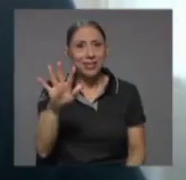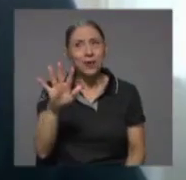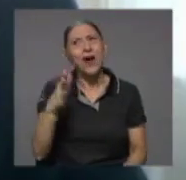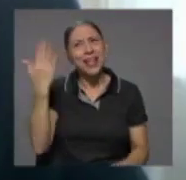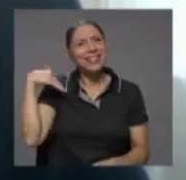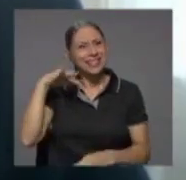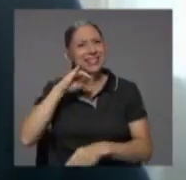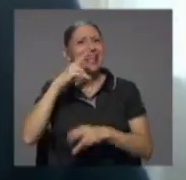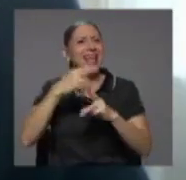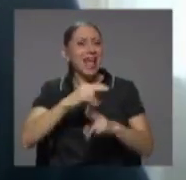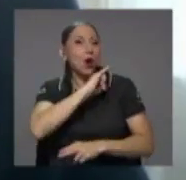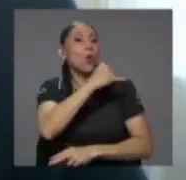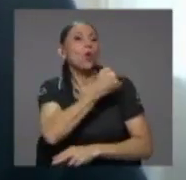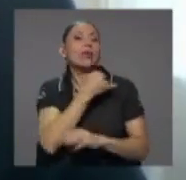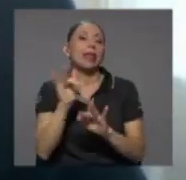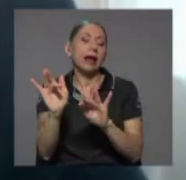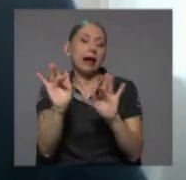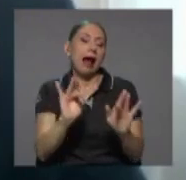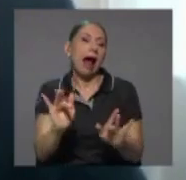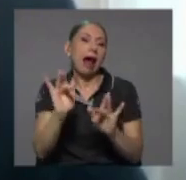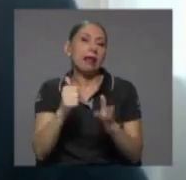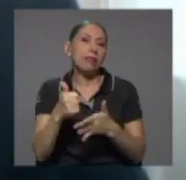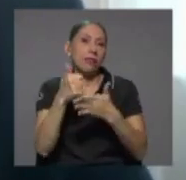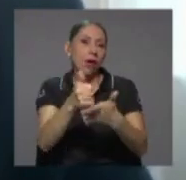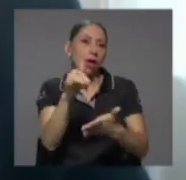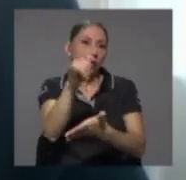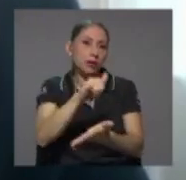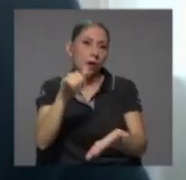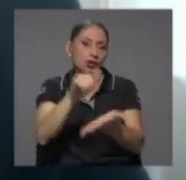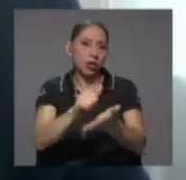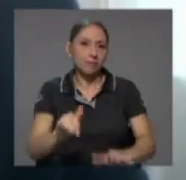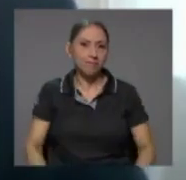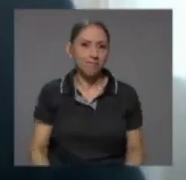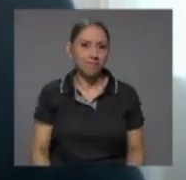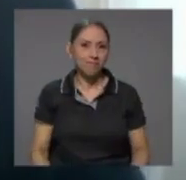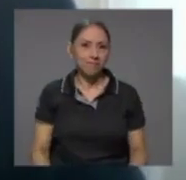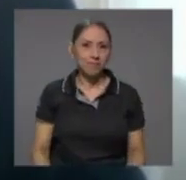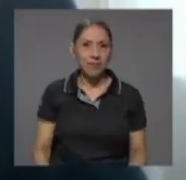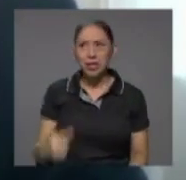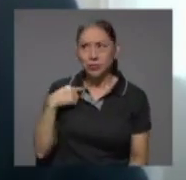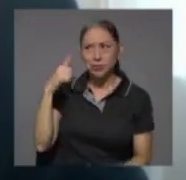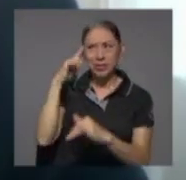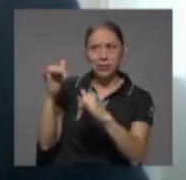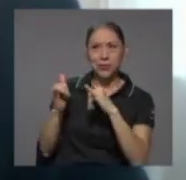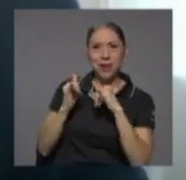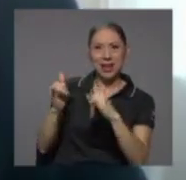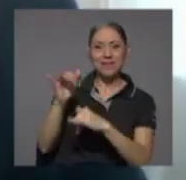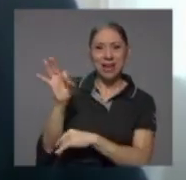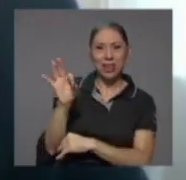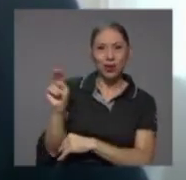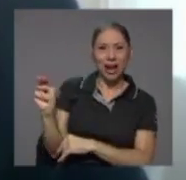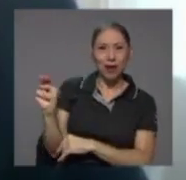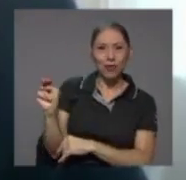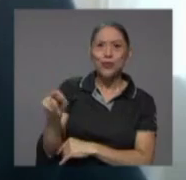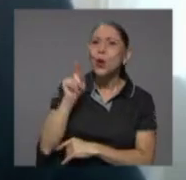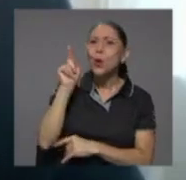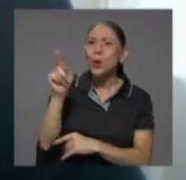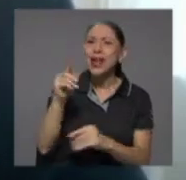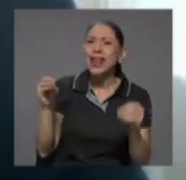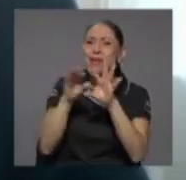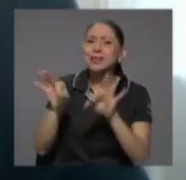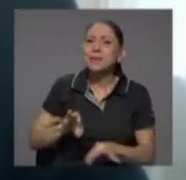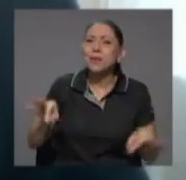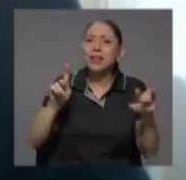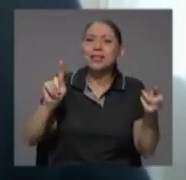de San José y y coincido con don Fernando Naranjo de que uno de esas transiciones más importantes fue